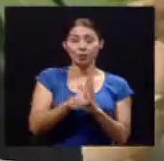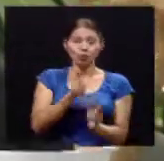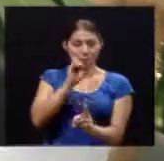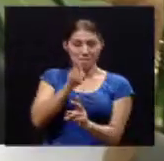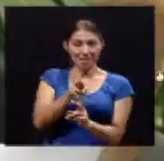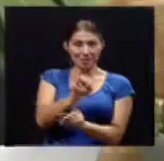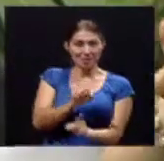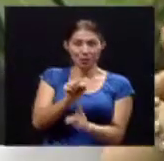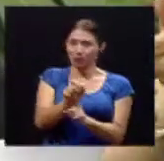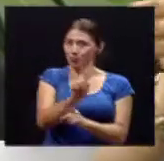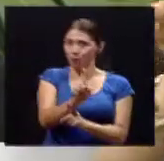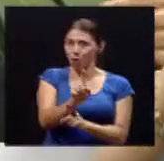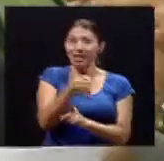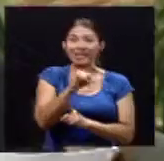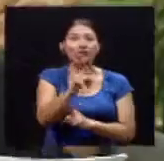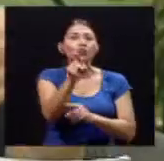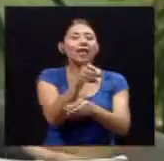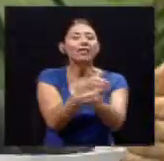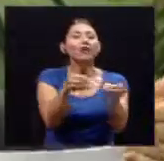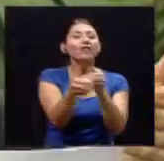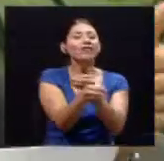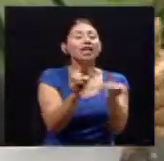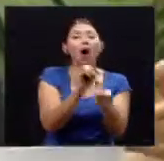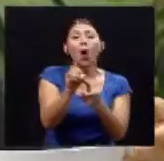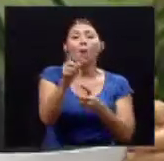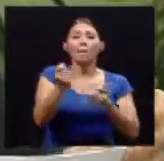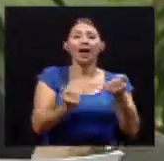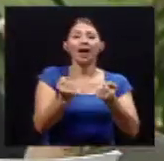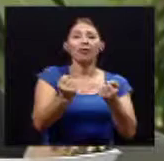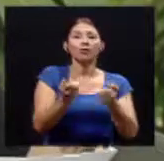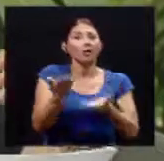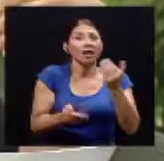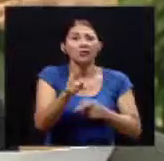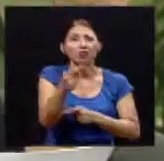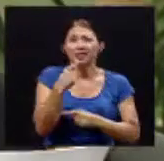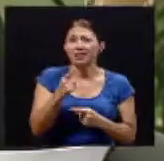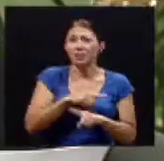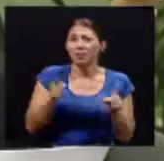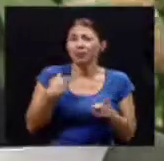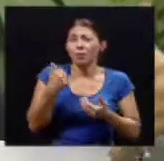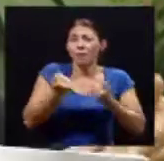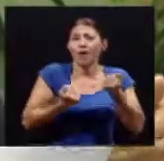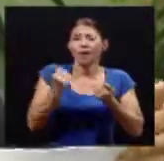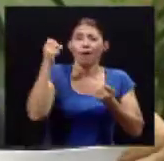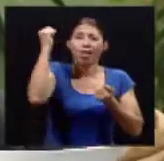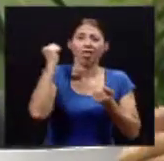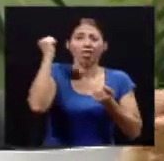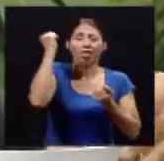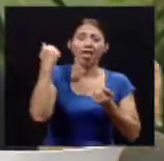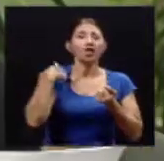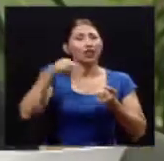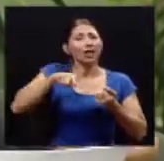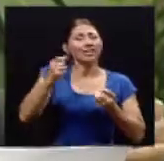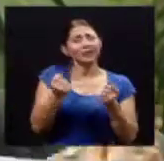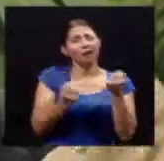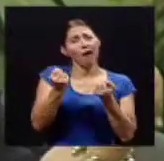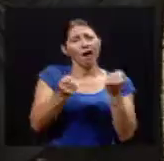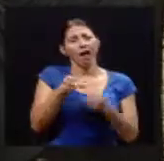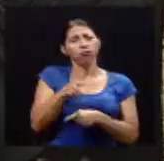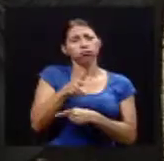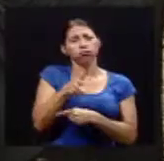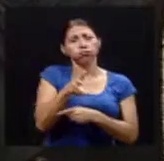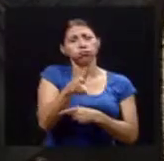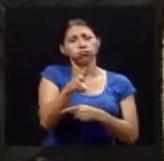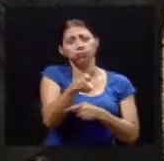oficina si está manejando aunque usted me diga pero yo soy un camionero yo necesito irme hasta la frontera en tantas horas